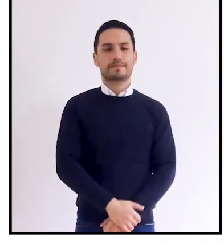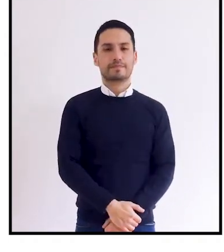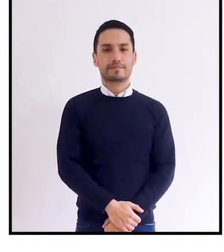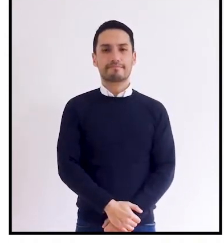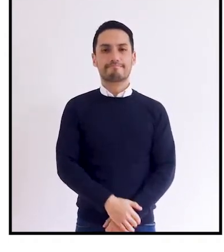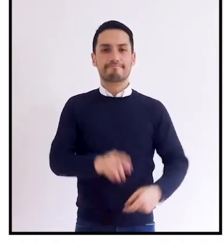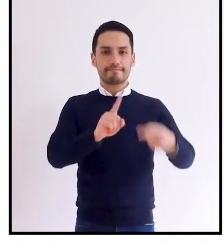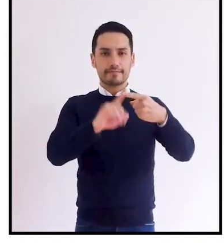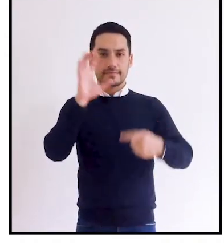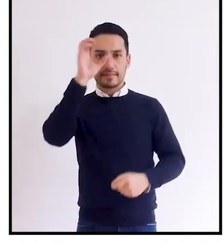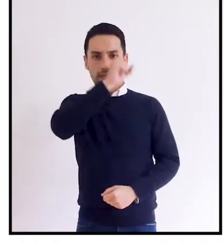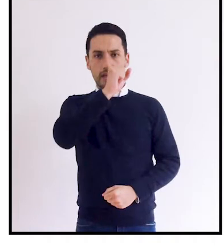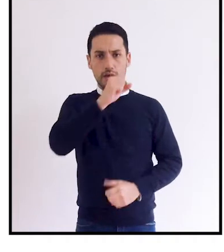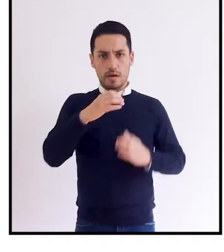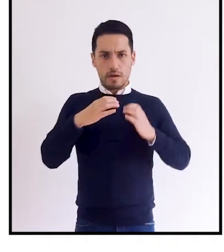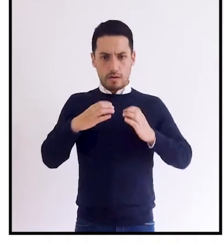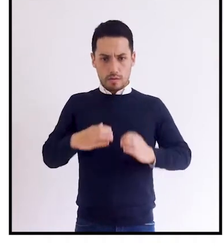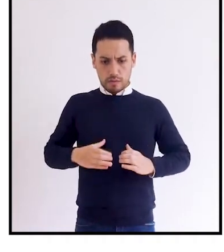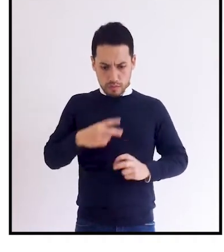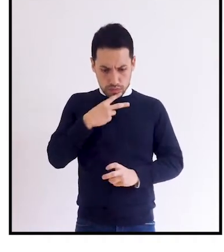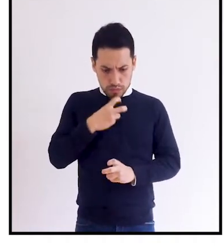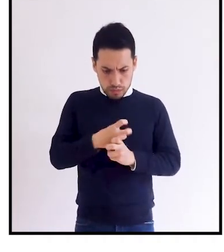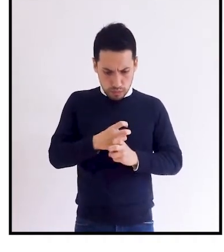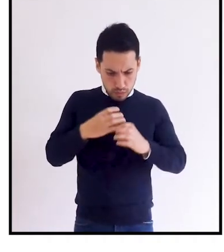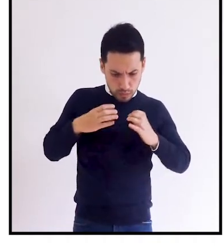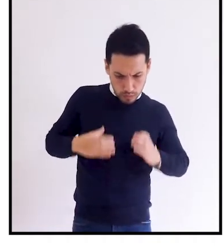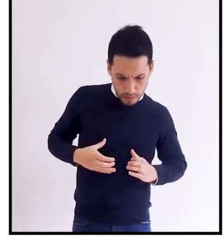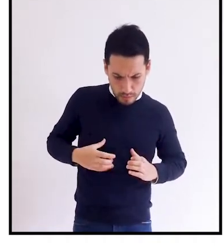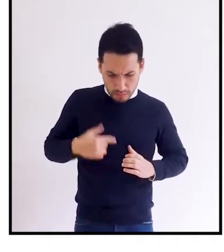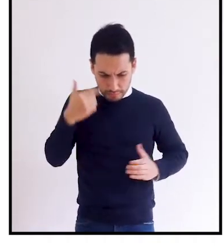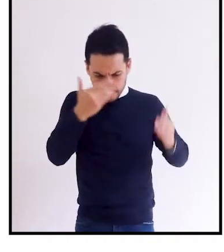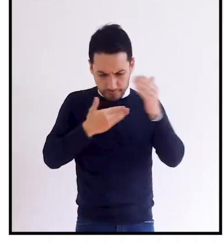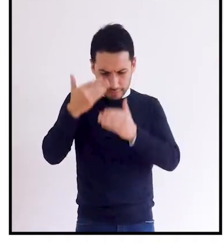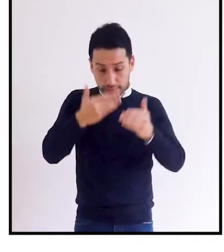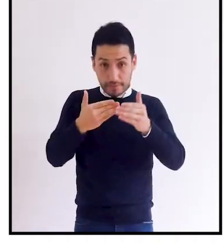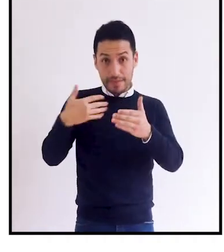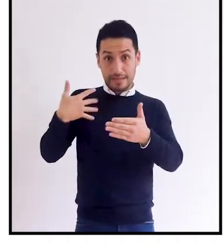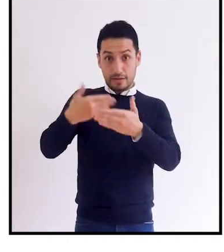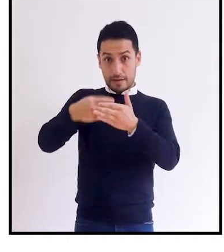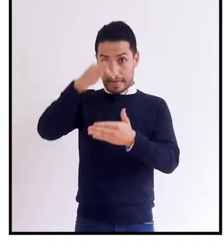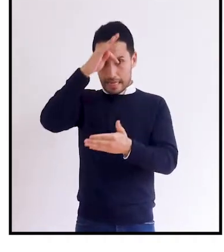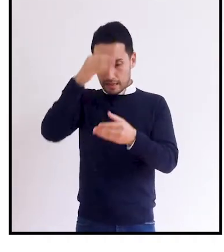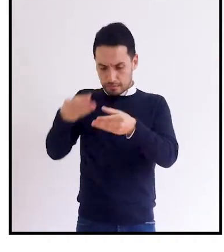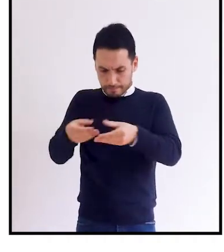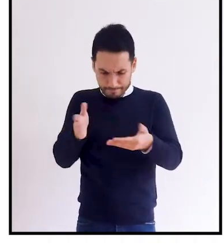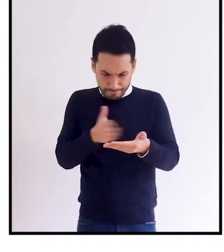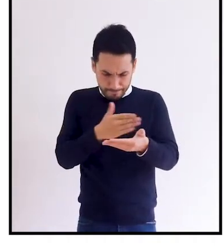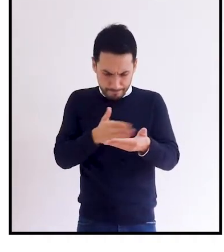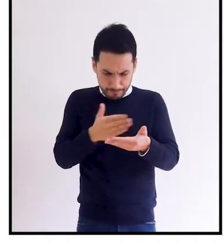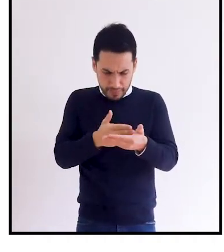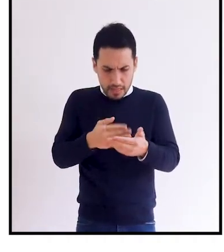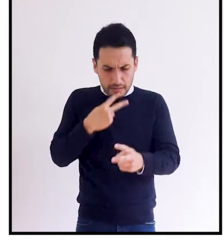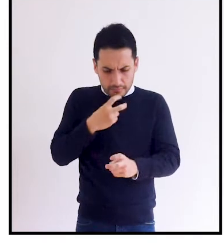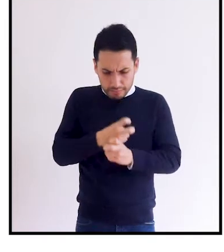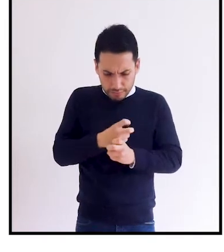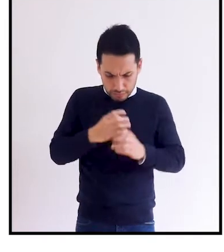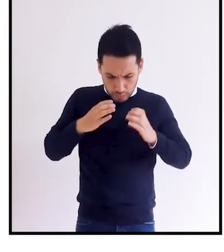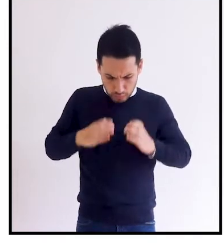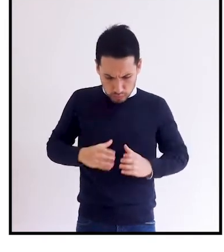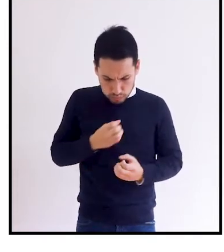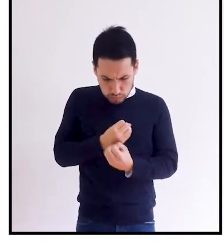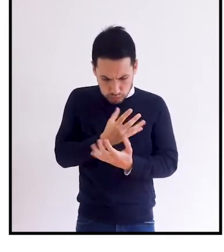Identificación de las deficiencias corporales. A través de la historia clínica, determinan las deficiencias en las funciones y estructuras